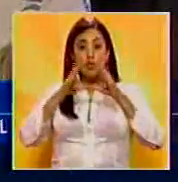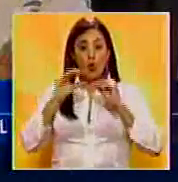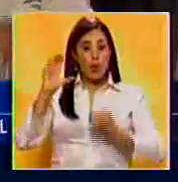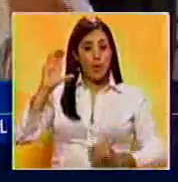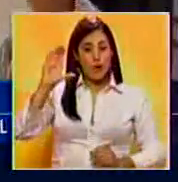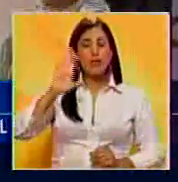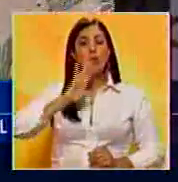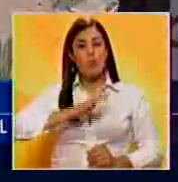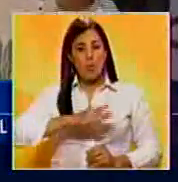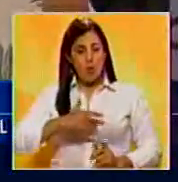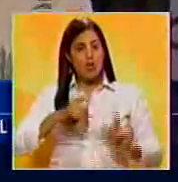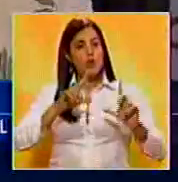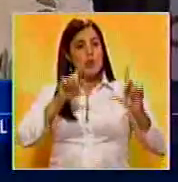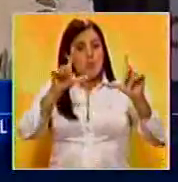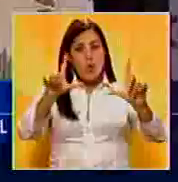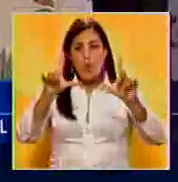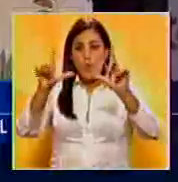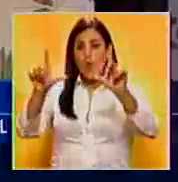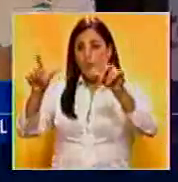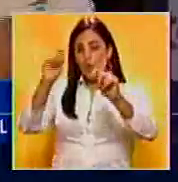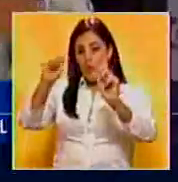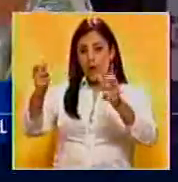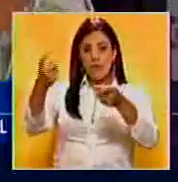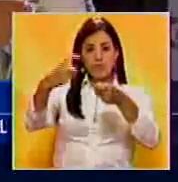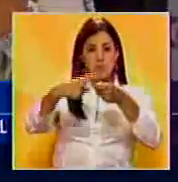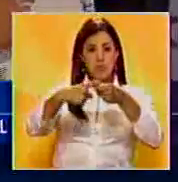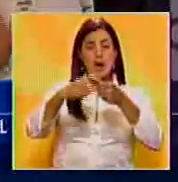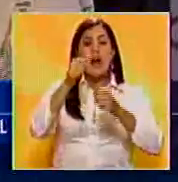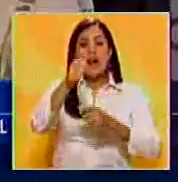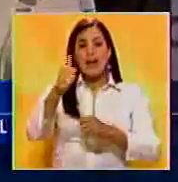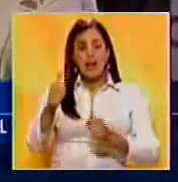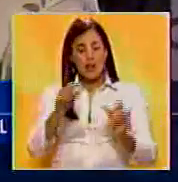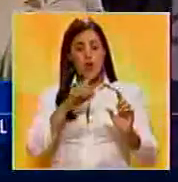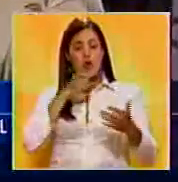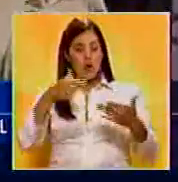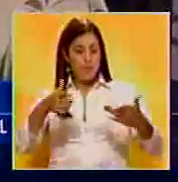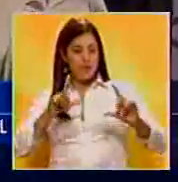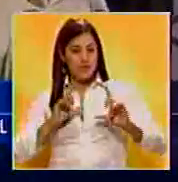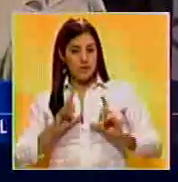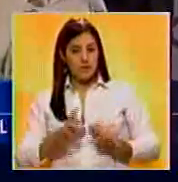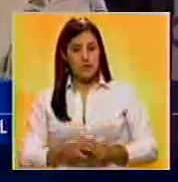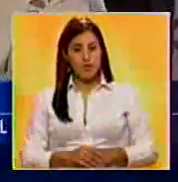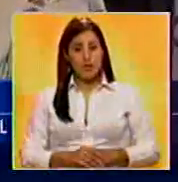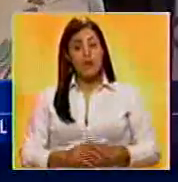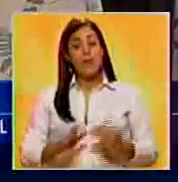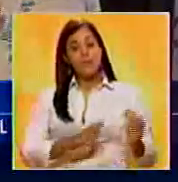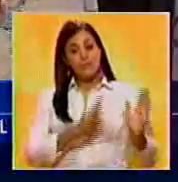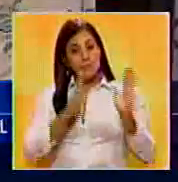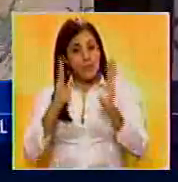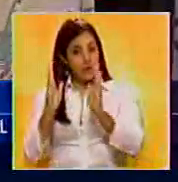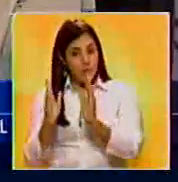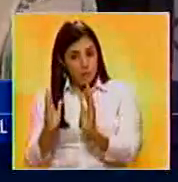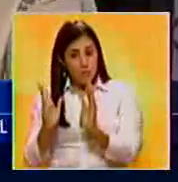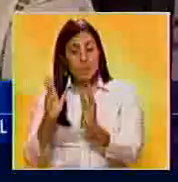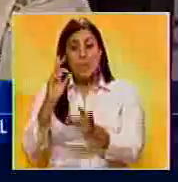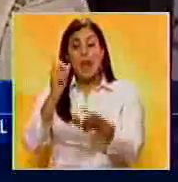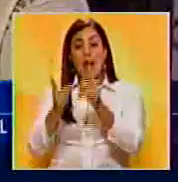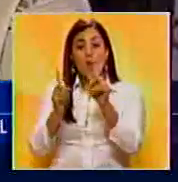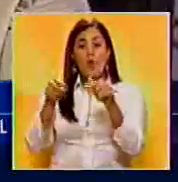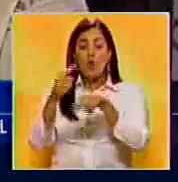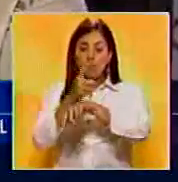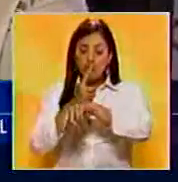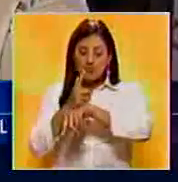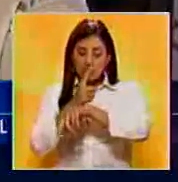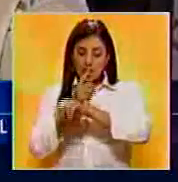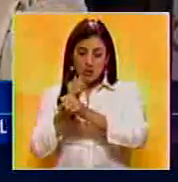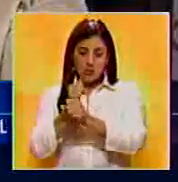país podrán ser proclamados y entregadas las credenciales. Posteriormente, en algunas horas,